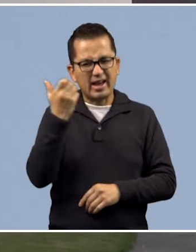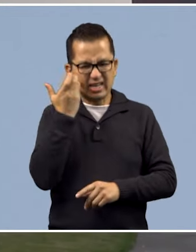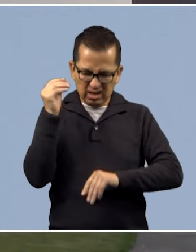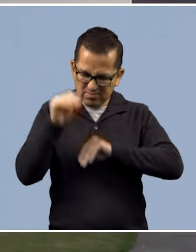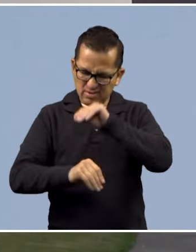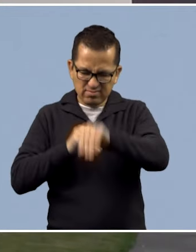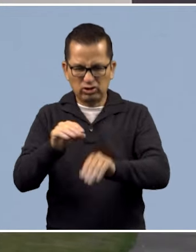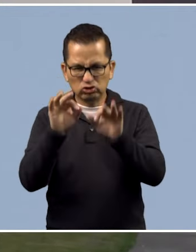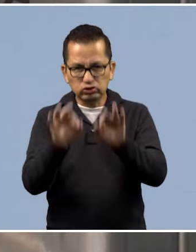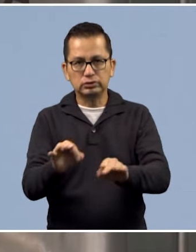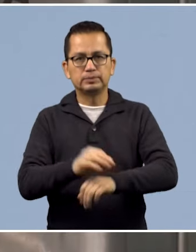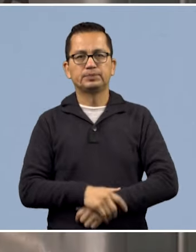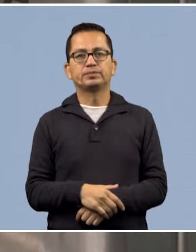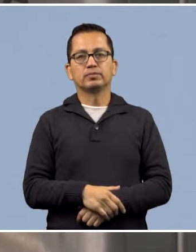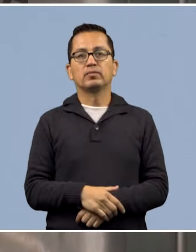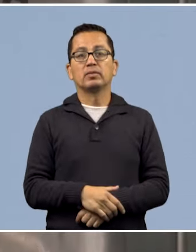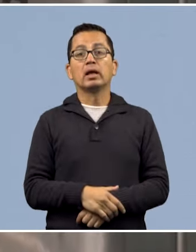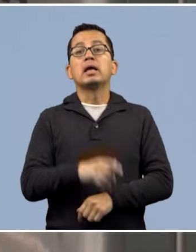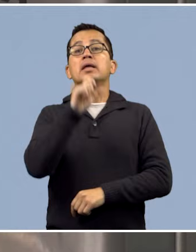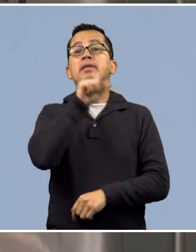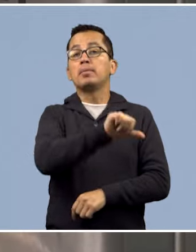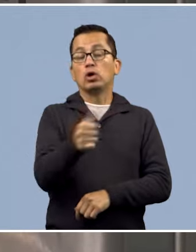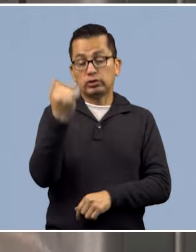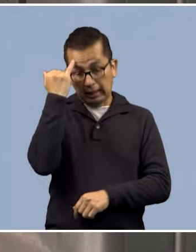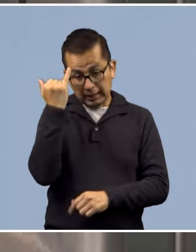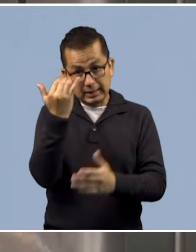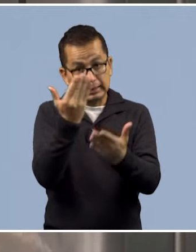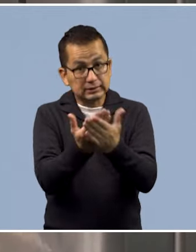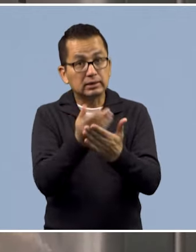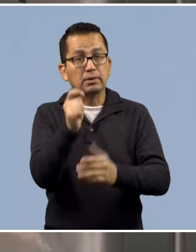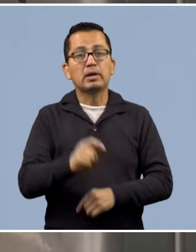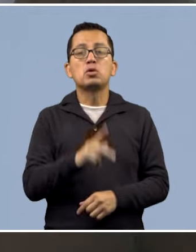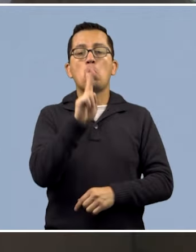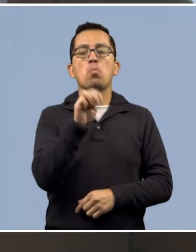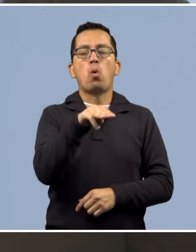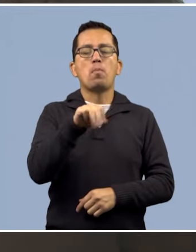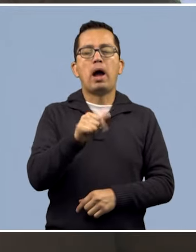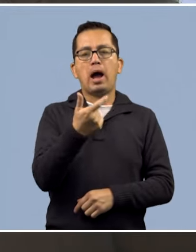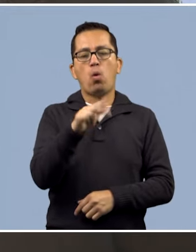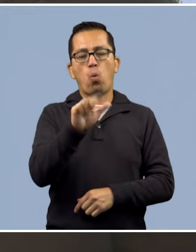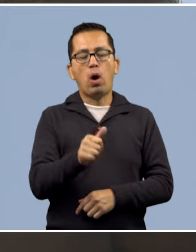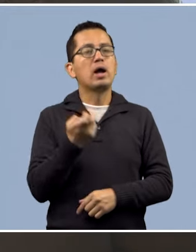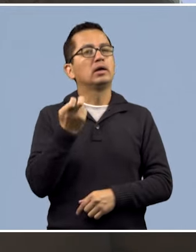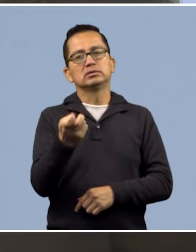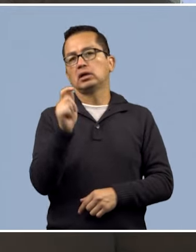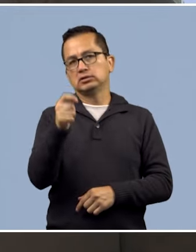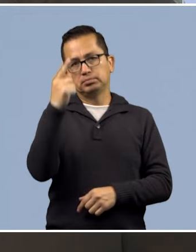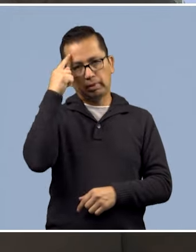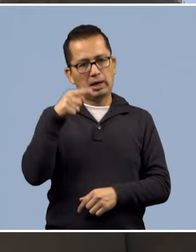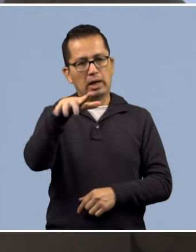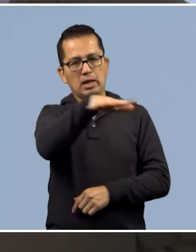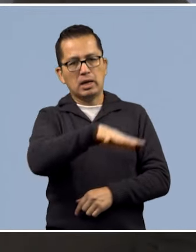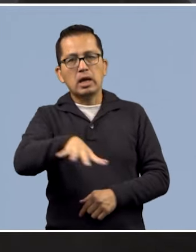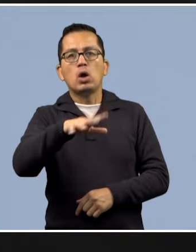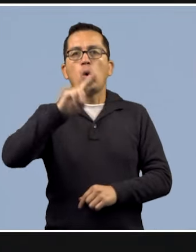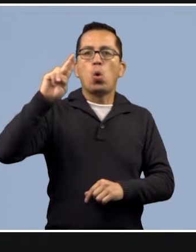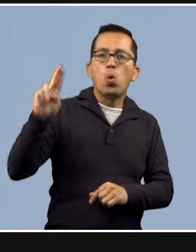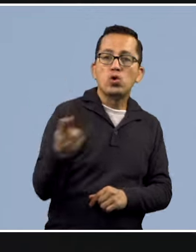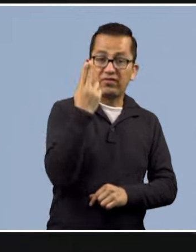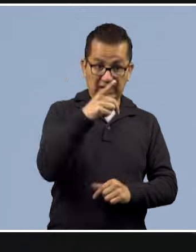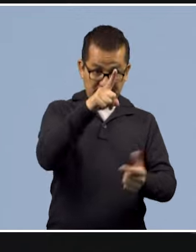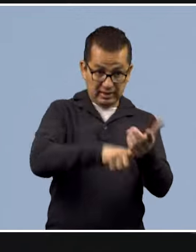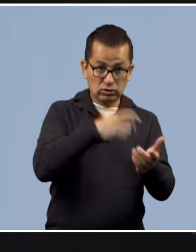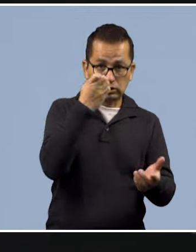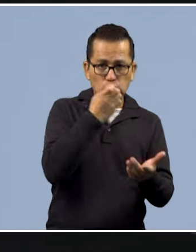Por otra parte, la iniciativa Pumagua genera tecnologías y mejora procesos para abastecer de agua a las facultades de la